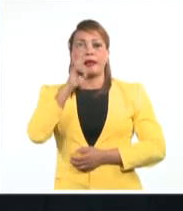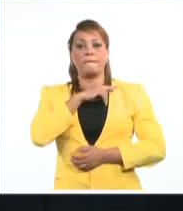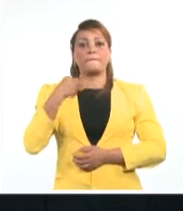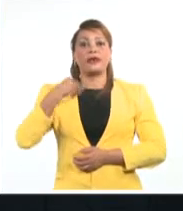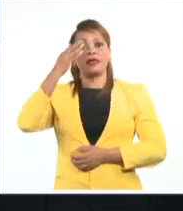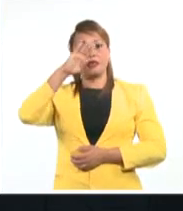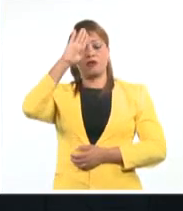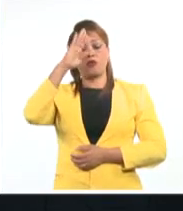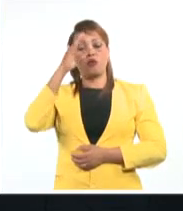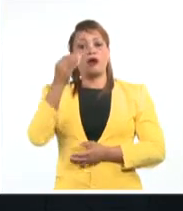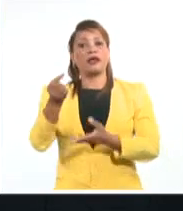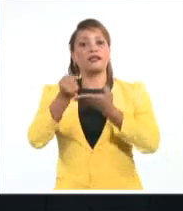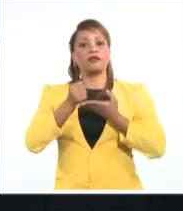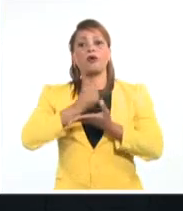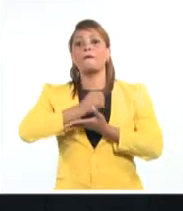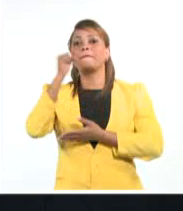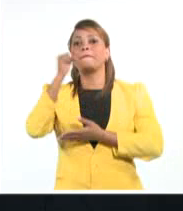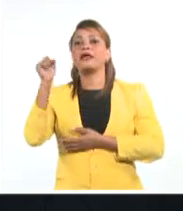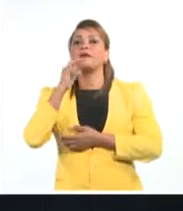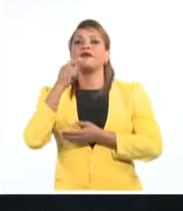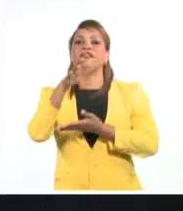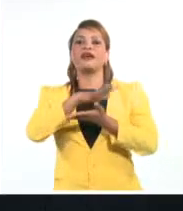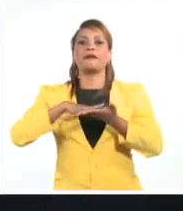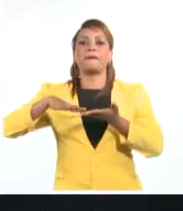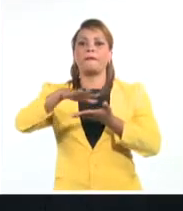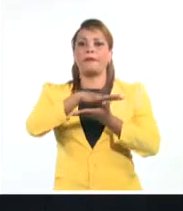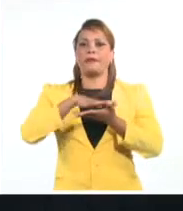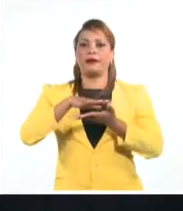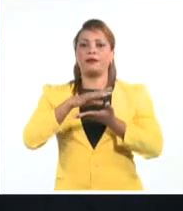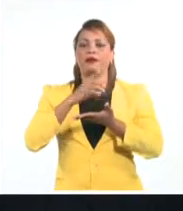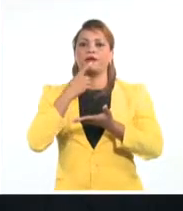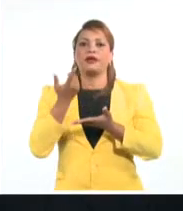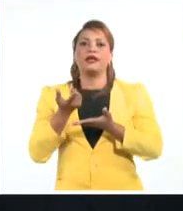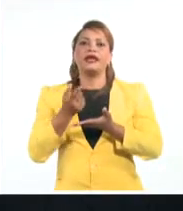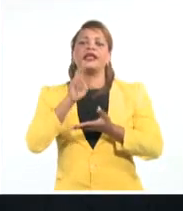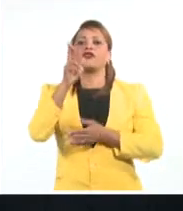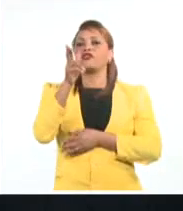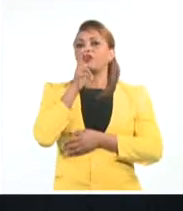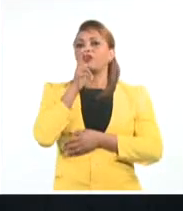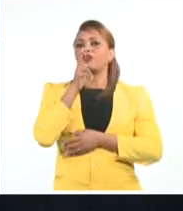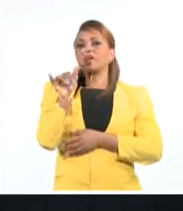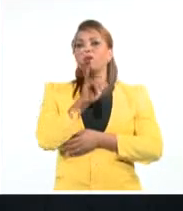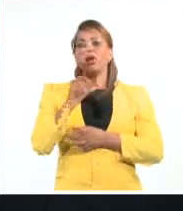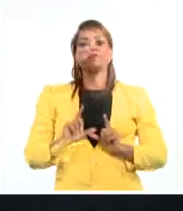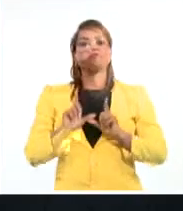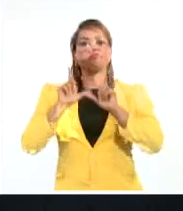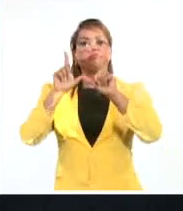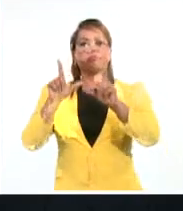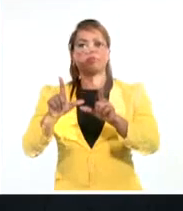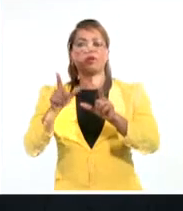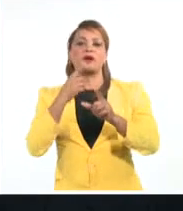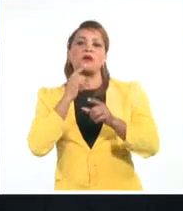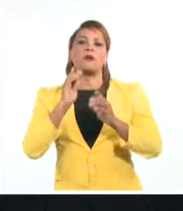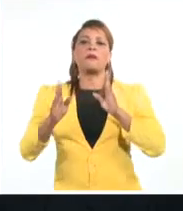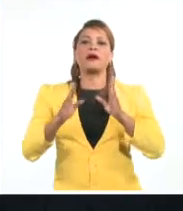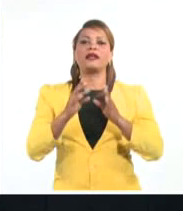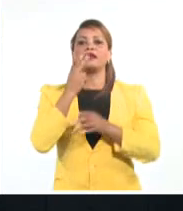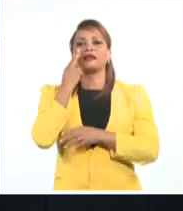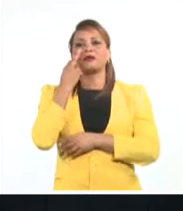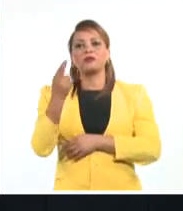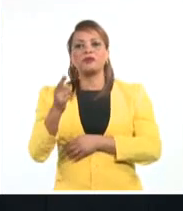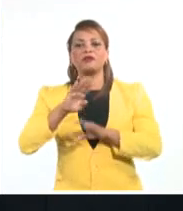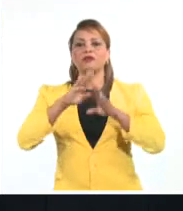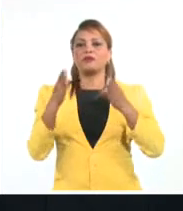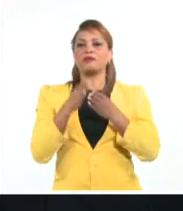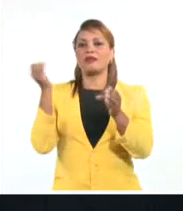Mensab, recibió el premio del barrio. Los comités de defensa de la revolución hicieron entrega de la atención como parte de su reconocimiento